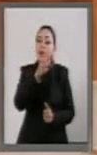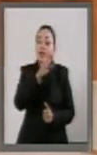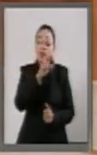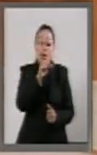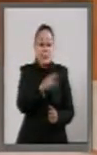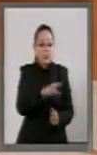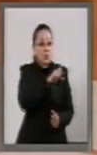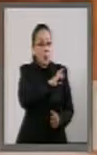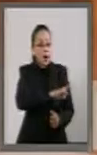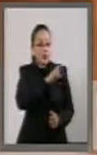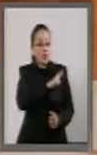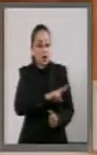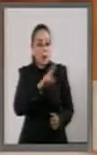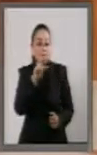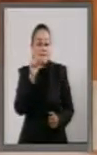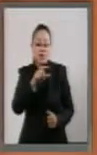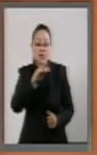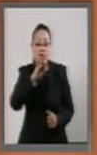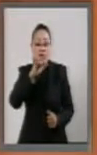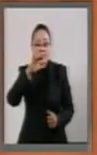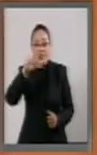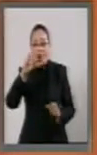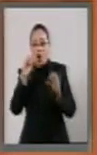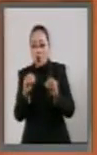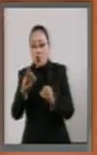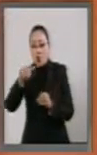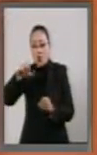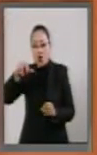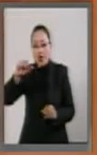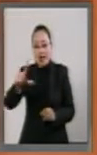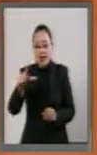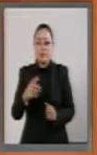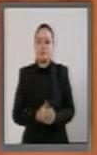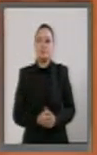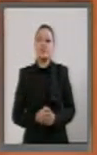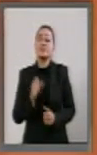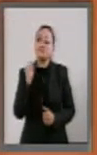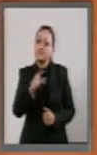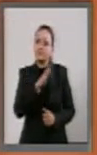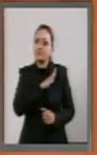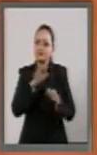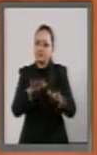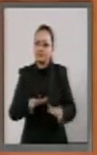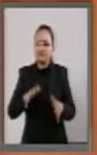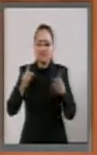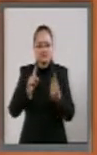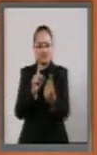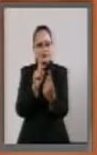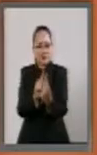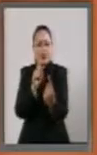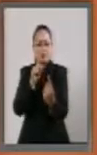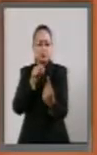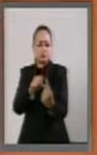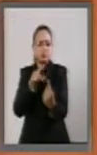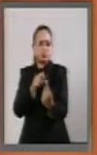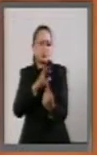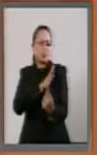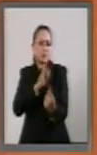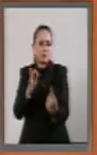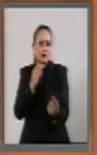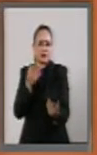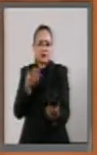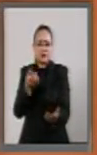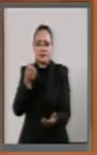personas físicas o morales. Se les dará su garantía de audiencia para que comparezcan, para que hagan